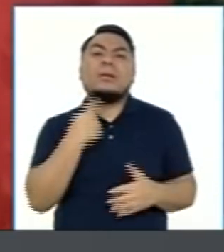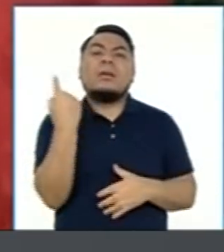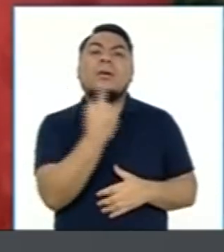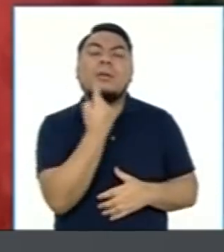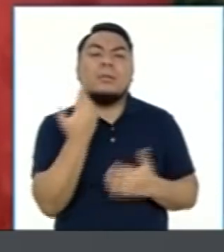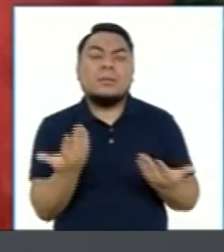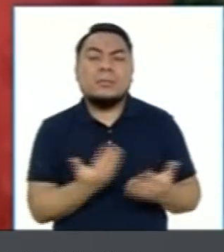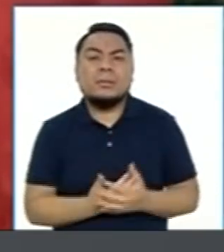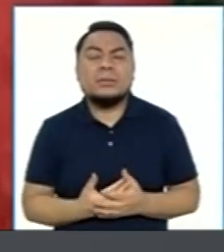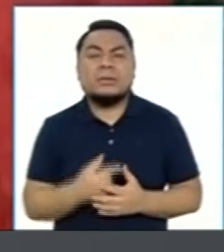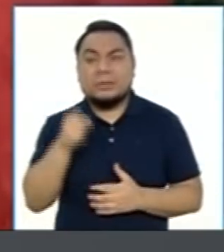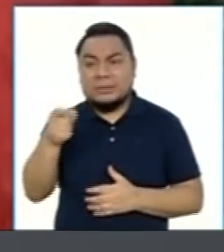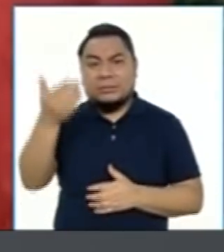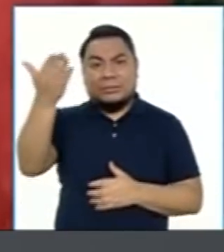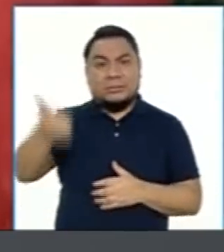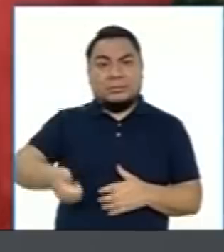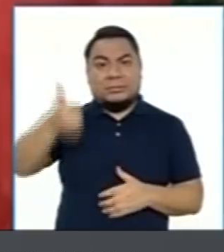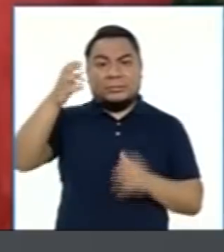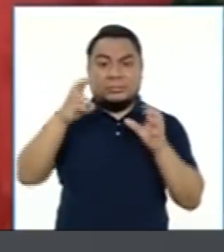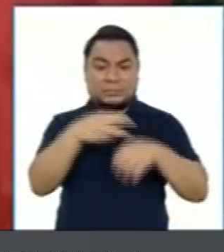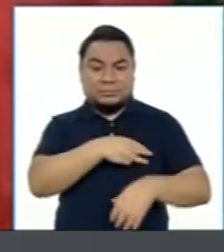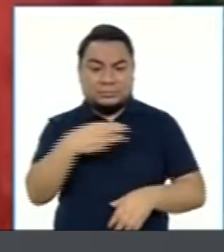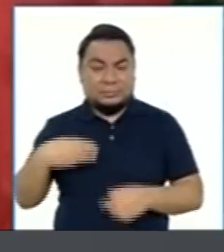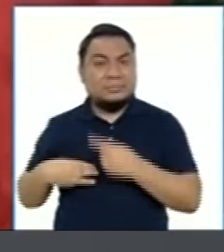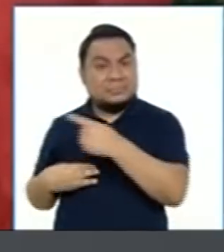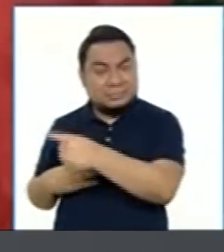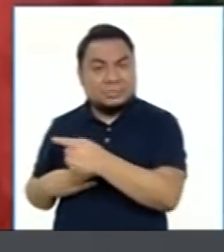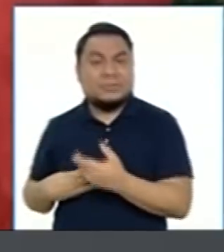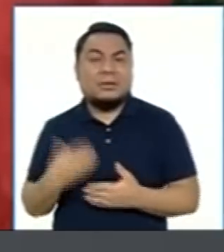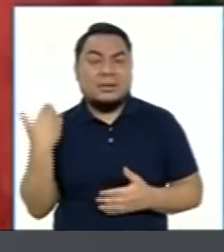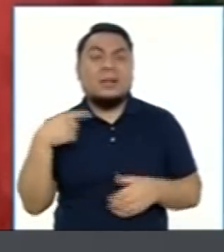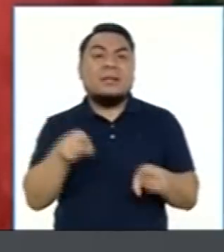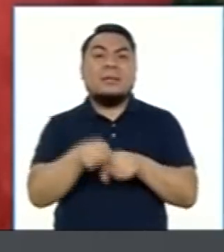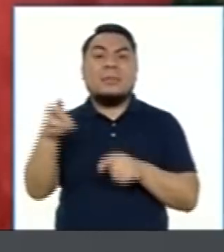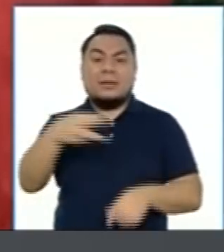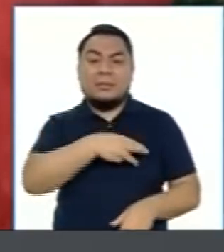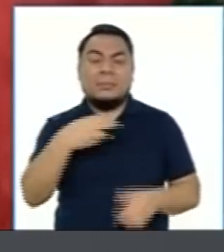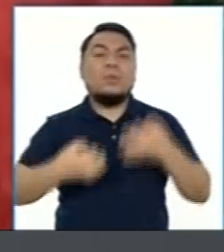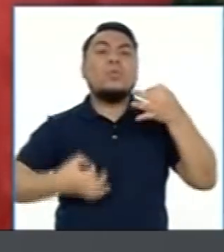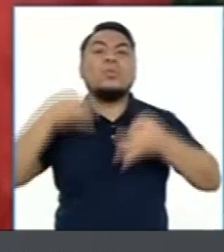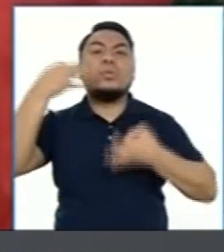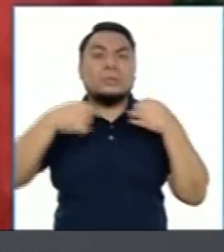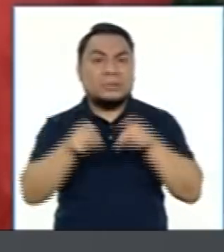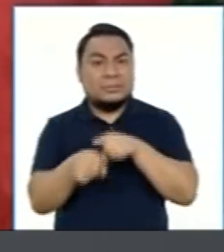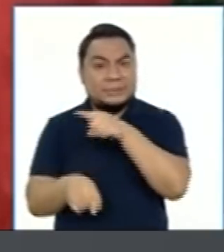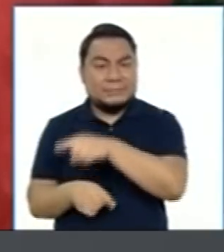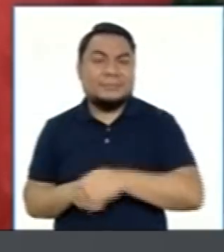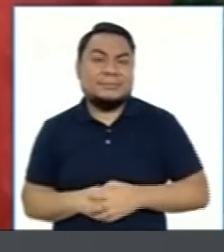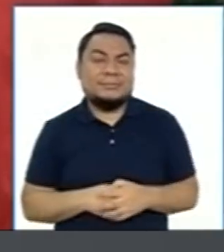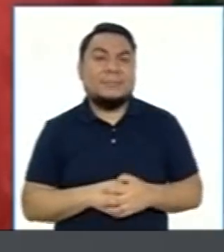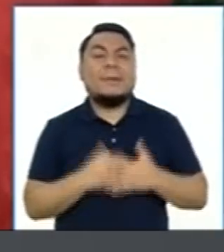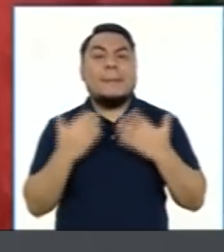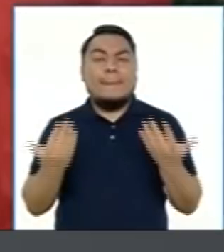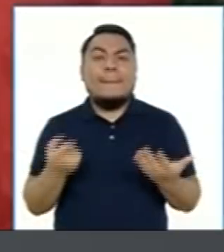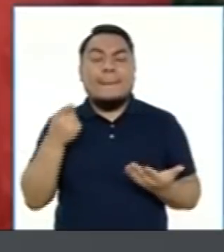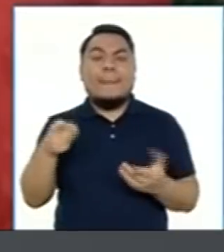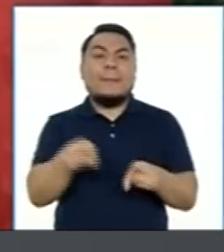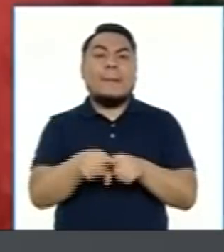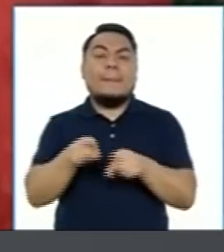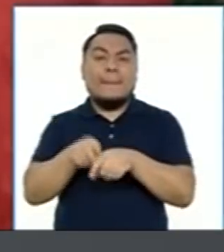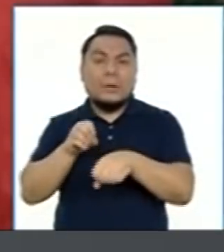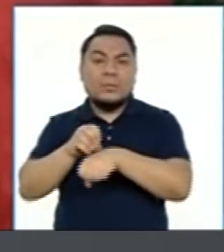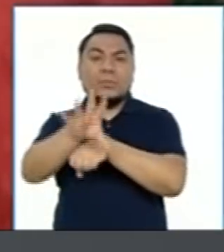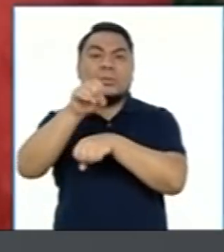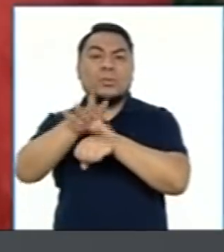solamente ha sido presidente del Consejo de Ministros. Él ha sido ministro de Justicia. Es decir, el asesor